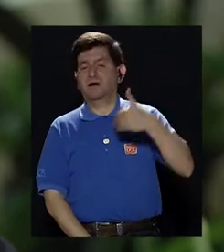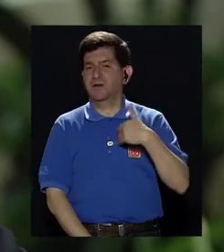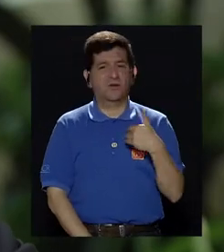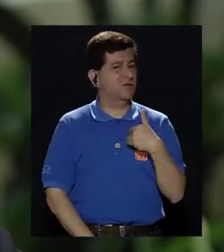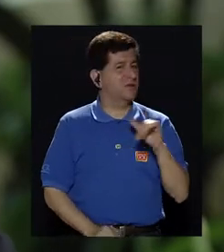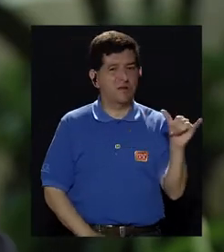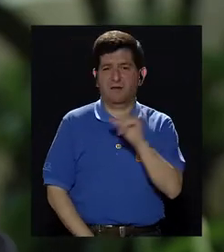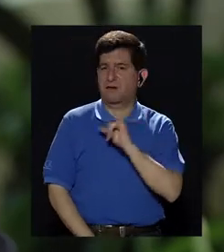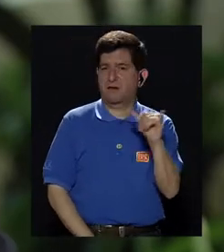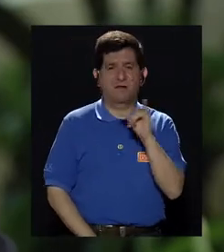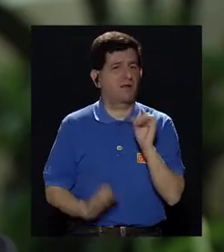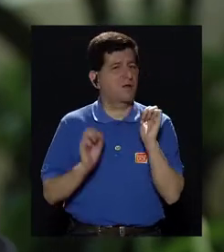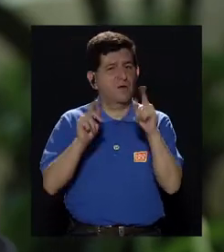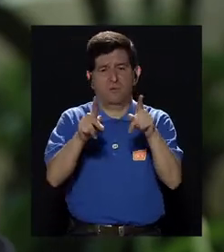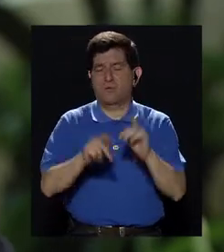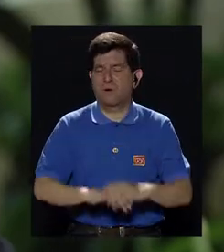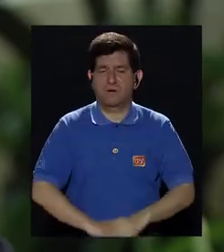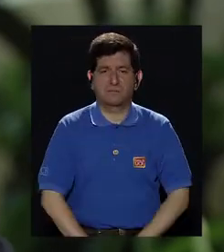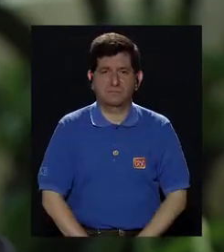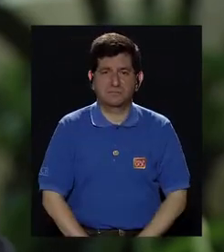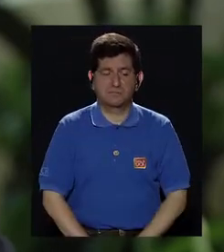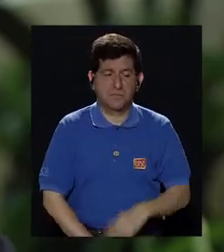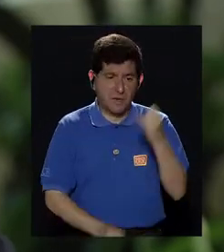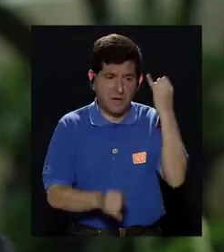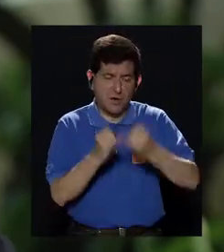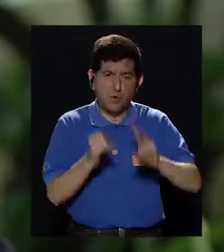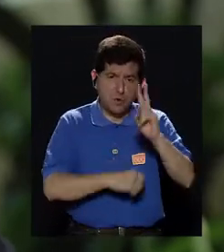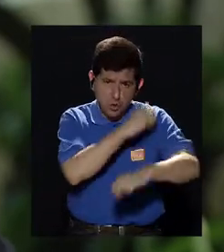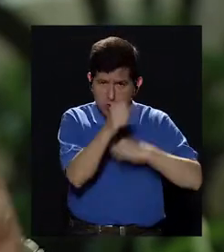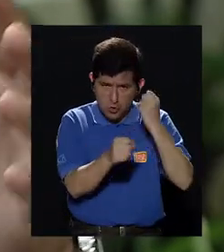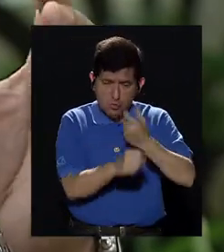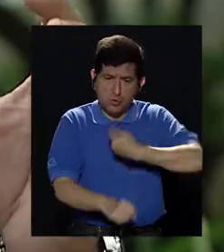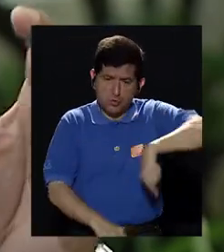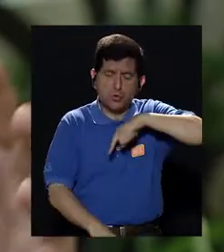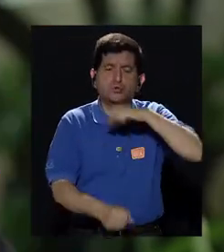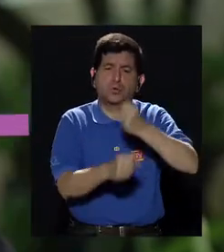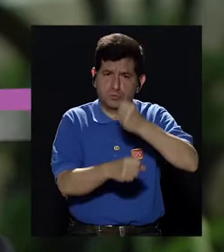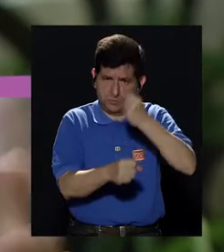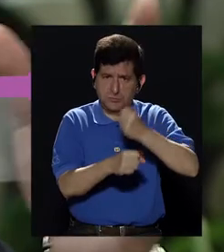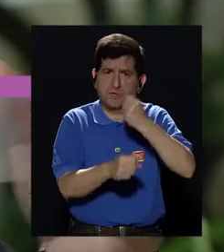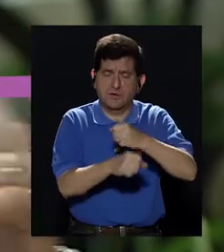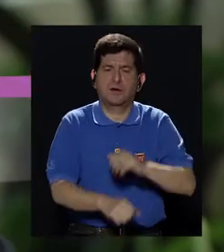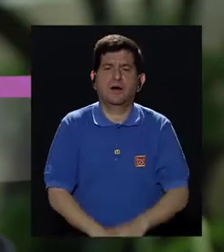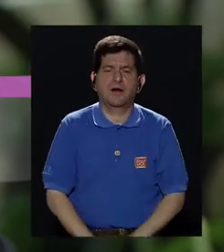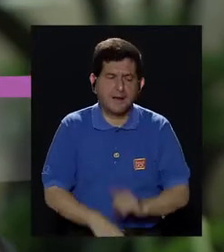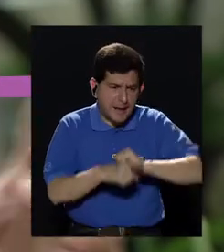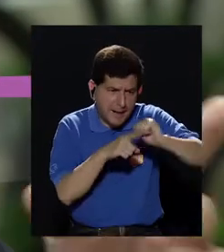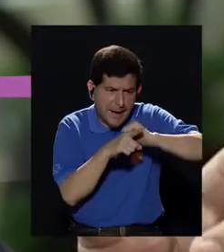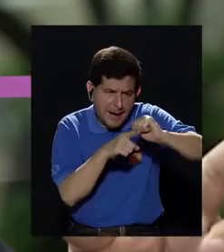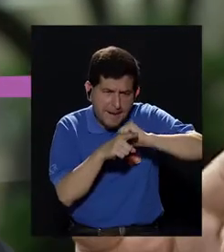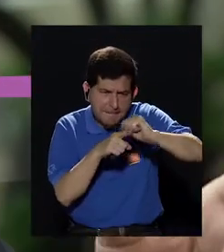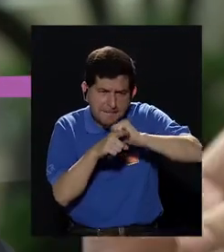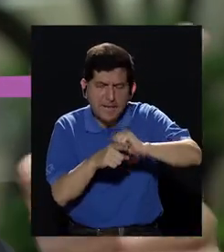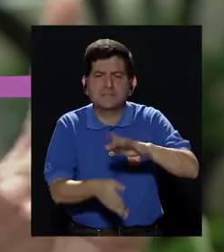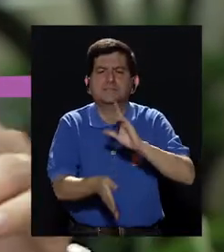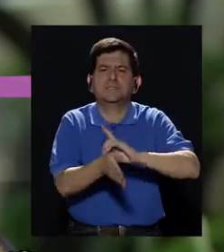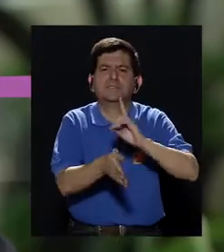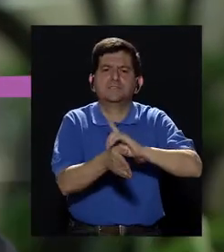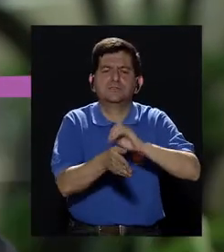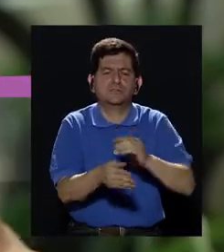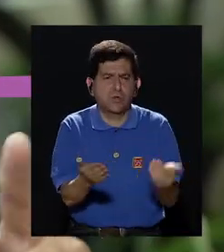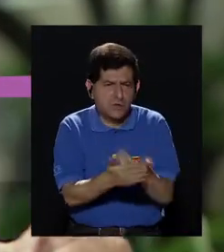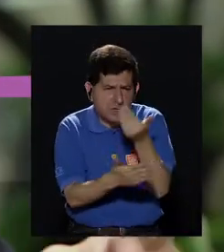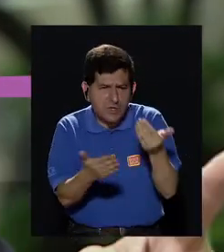alejadas no tiene esa misma suerte. Bueno, entonces en estos últimos dos años hemos trabajado precisamente en eso, en capacitar a los